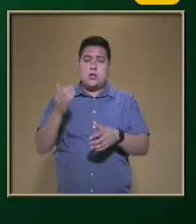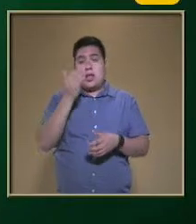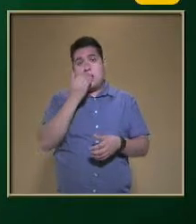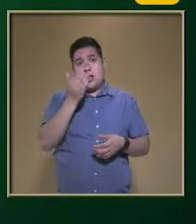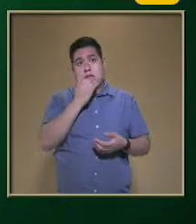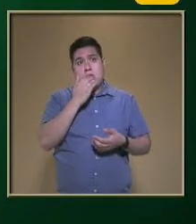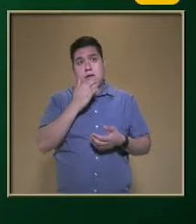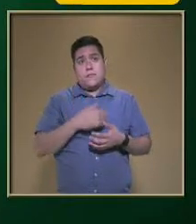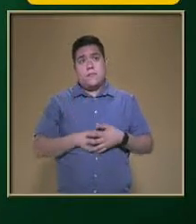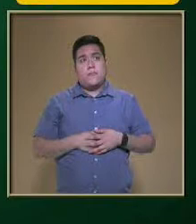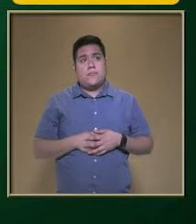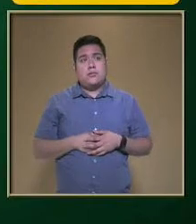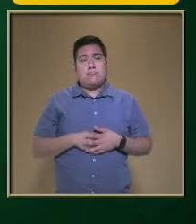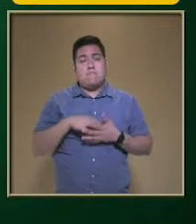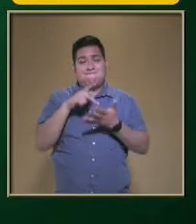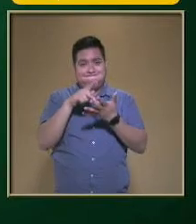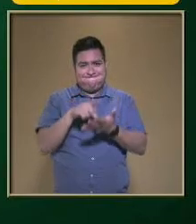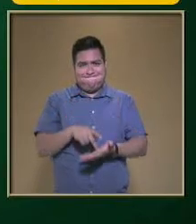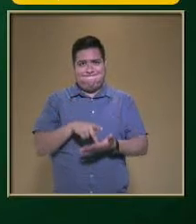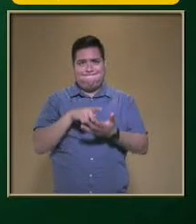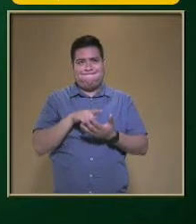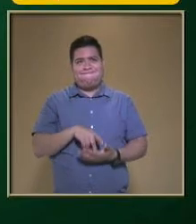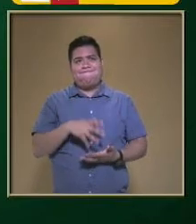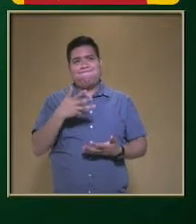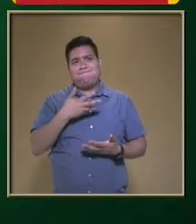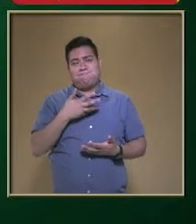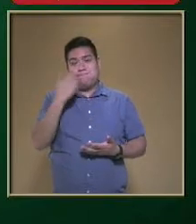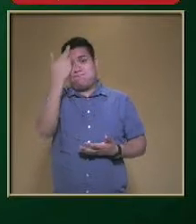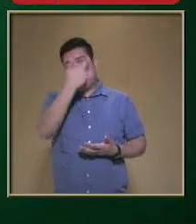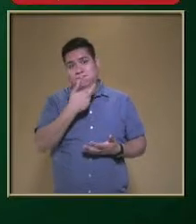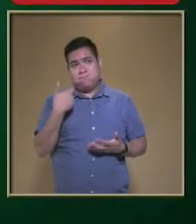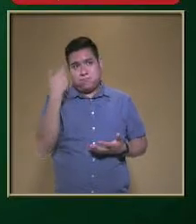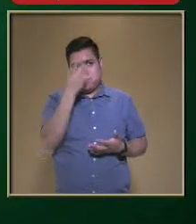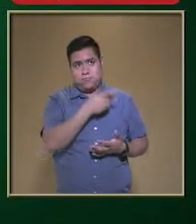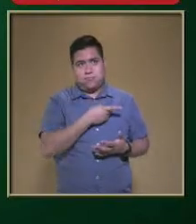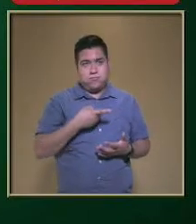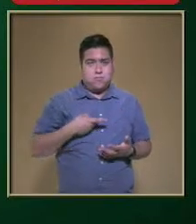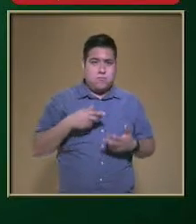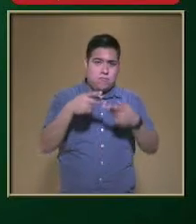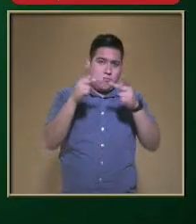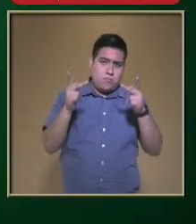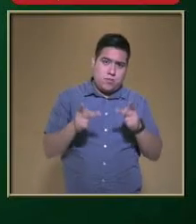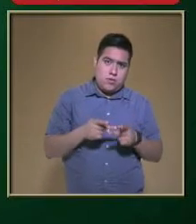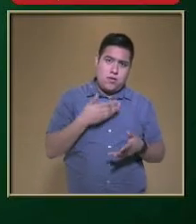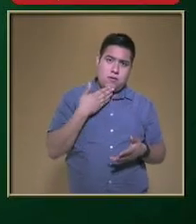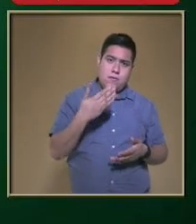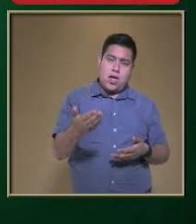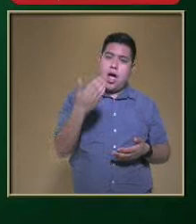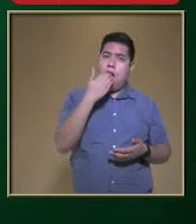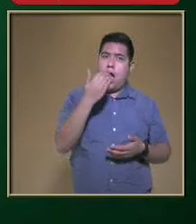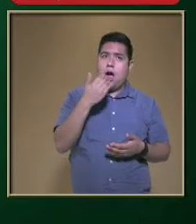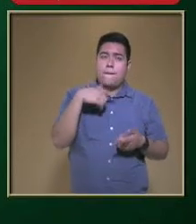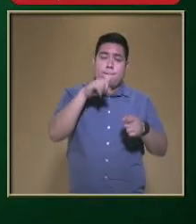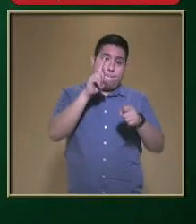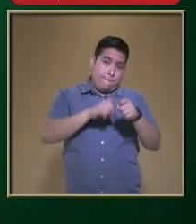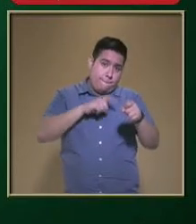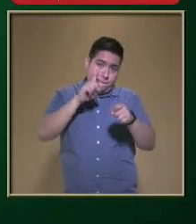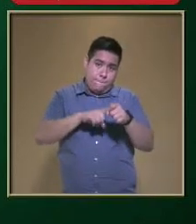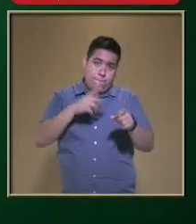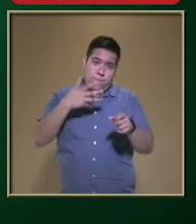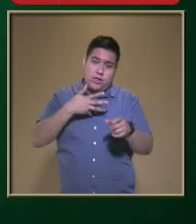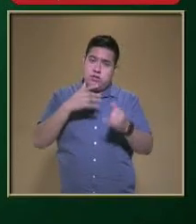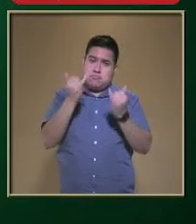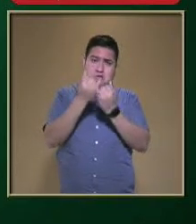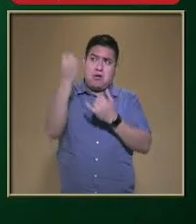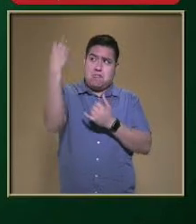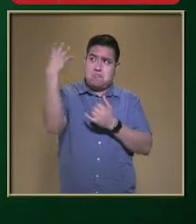encontramos En una situación De sobrepeso Pues vamos a revisarlo El plato Del bien comer Está organizado Con unos colores Como si fuera Un semáforo